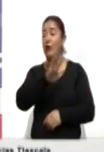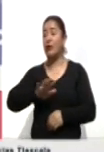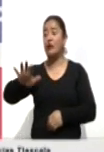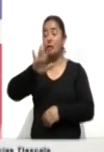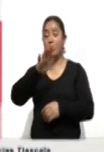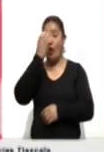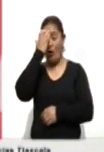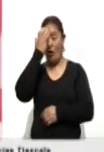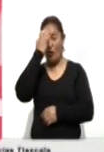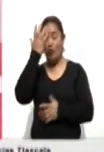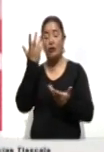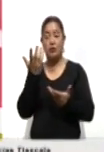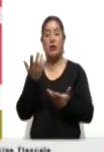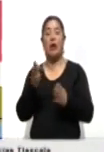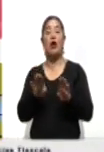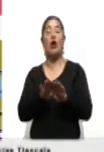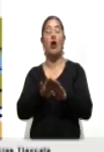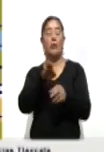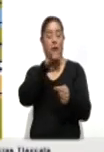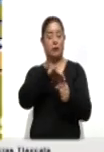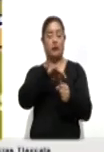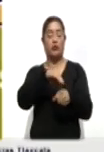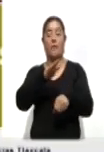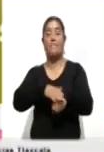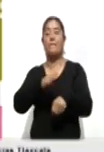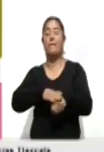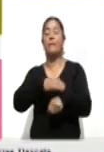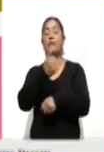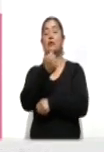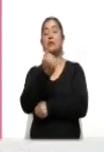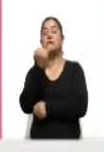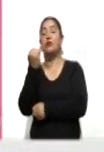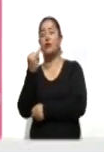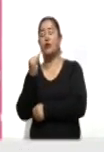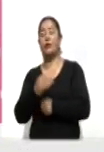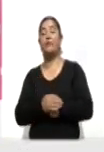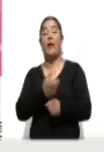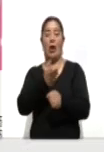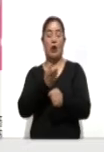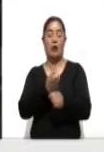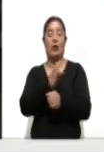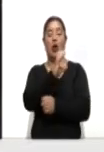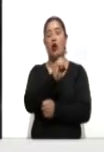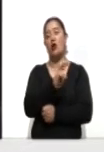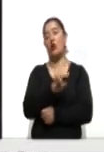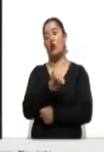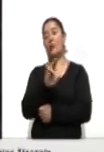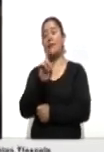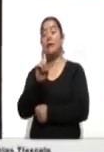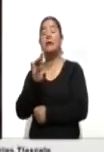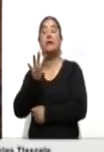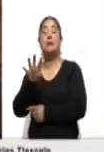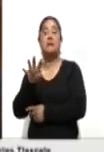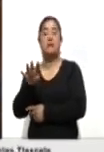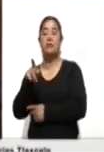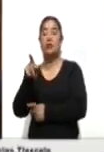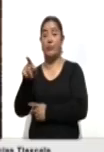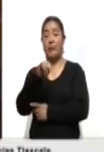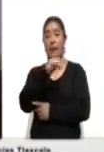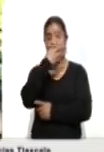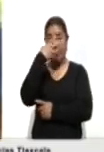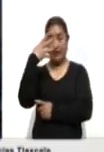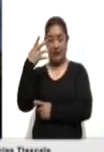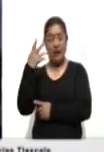sanitaria en las elecciones del próximo 6 de junio. Ante la pandemia de COVID-19, el INE es enfático en tomar medidas